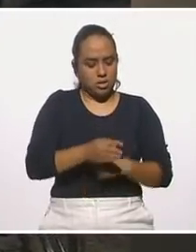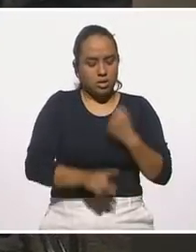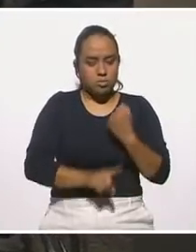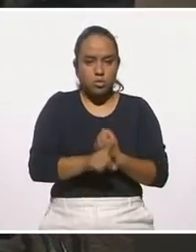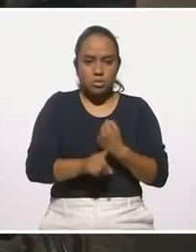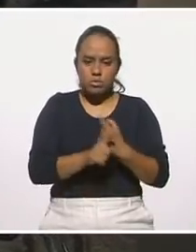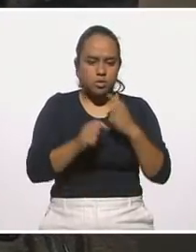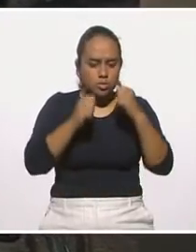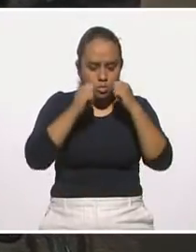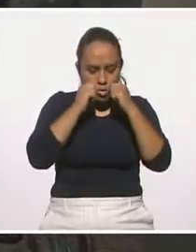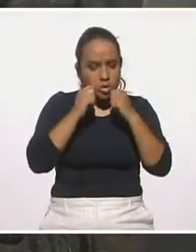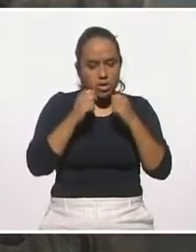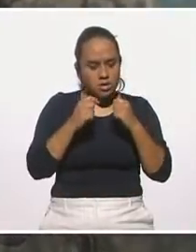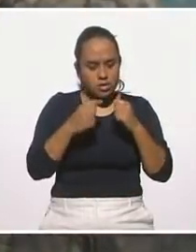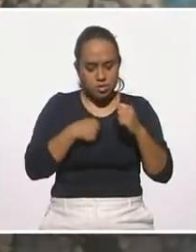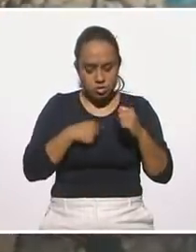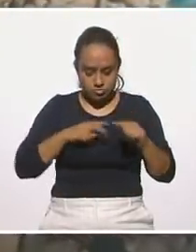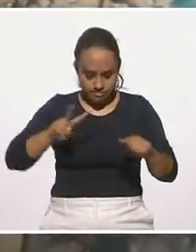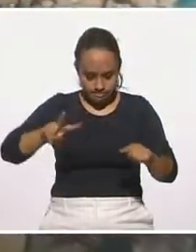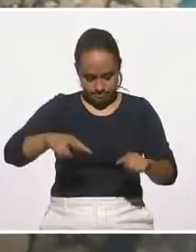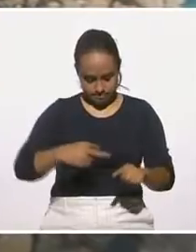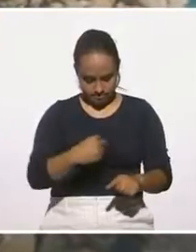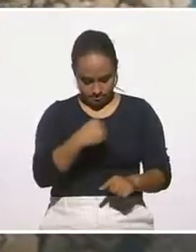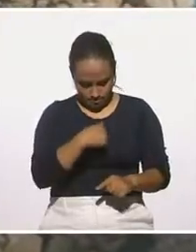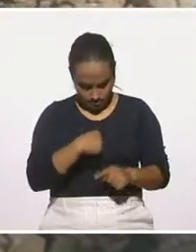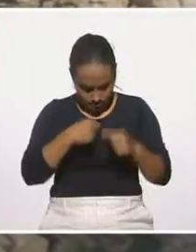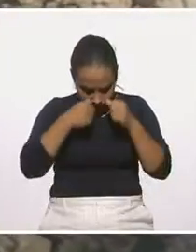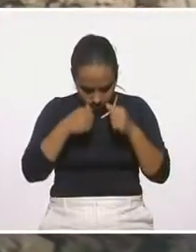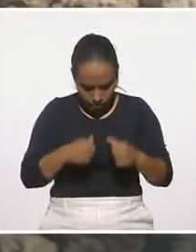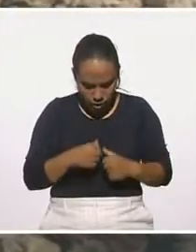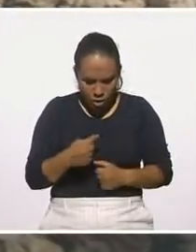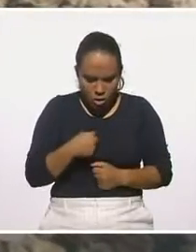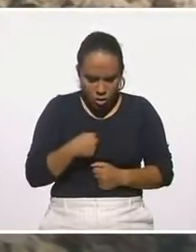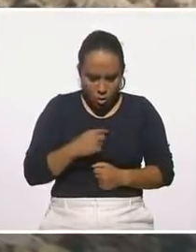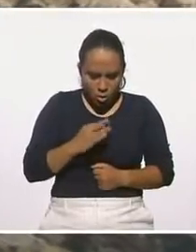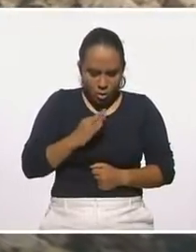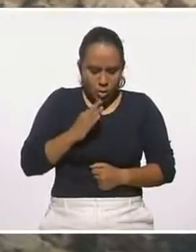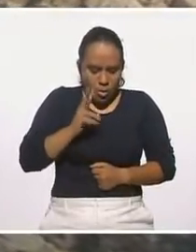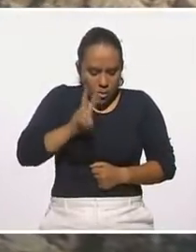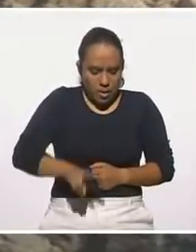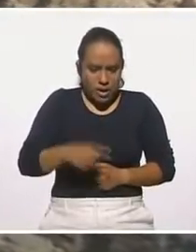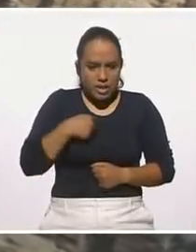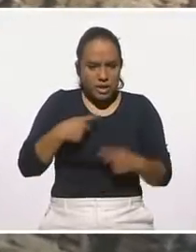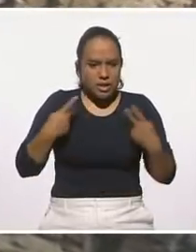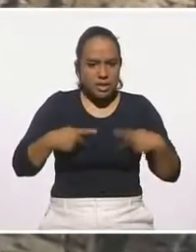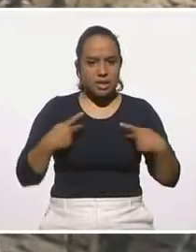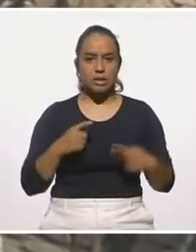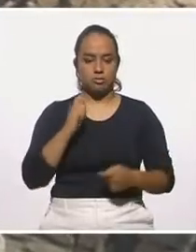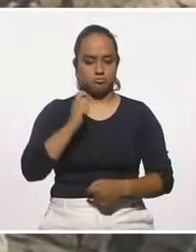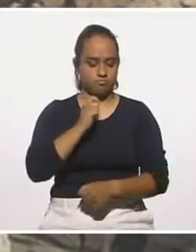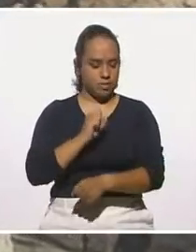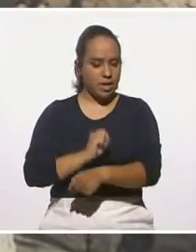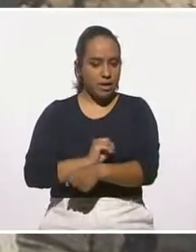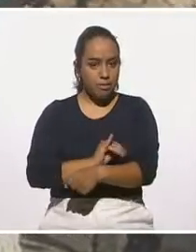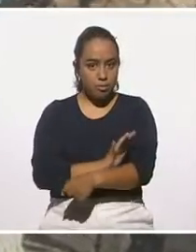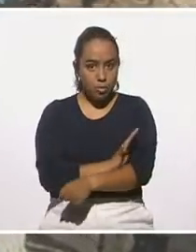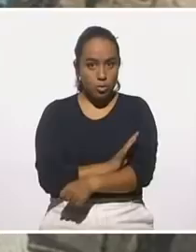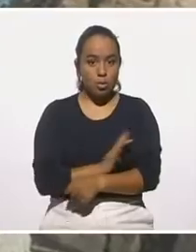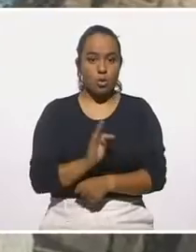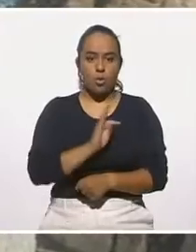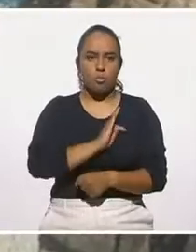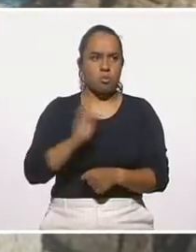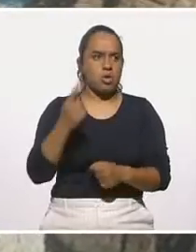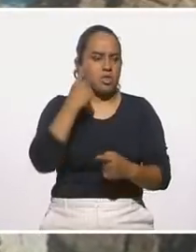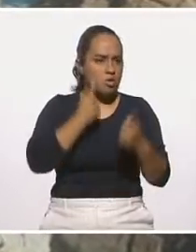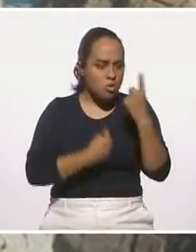que tenía que voltear hacia dentro de mí, y empezar a comprender que obviamente que era un ser humano, un hombre emocional que podía llorar, que me podía enojar,